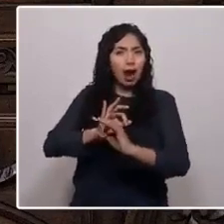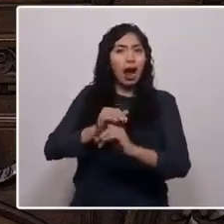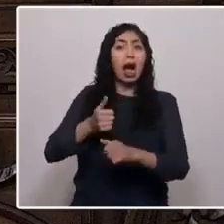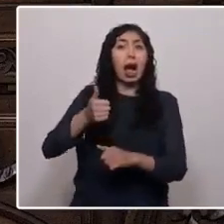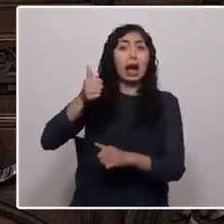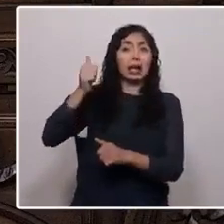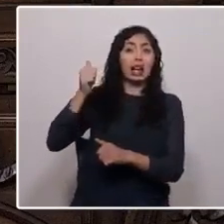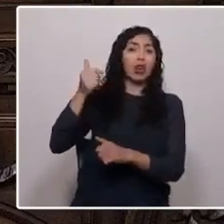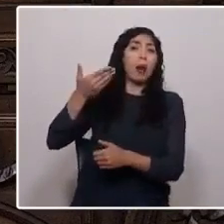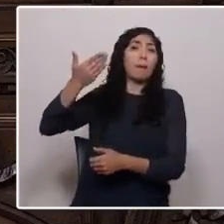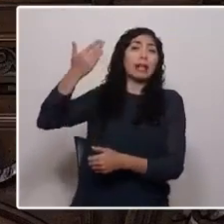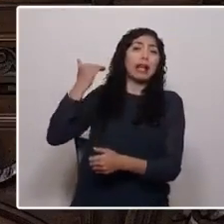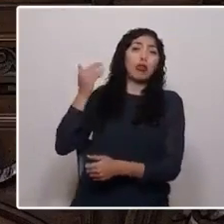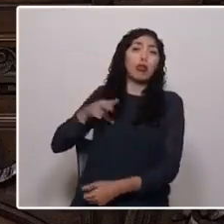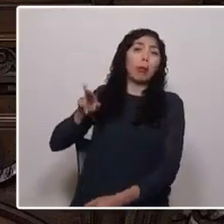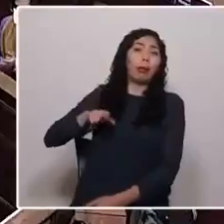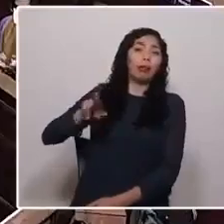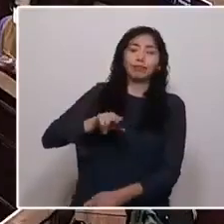Muchas gracias.